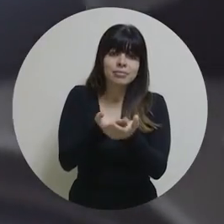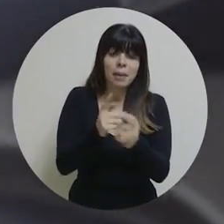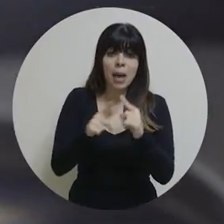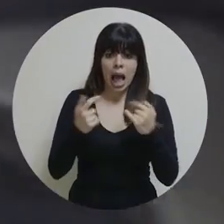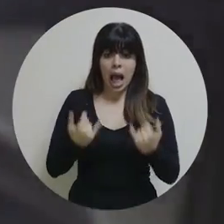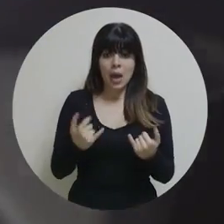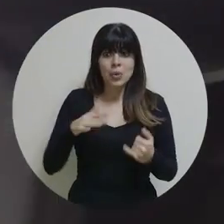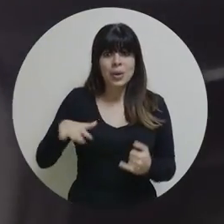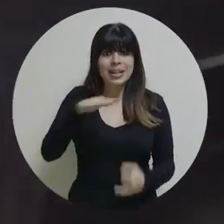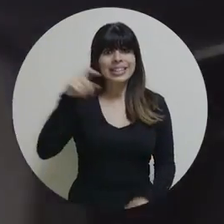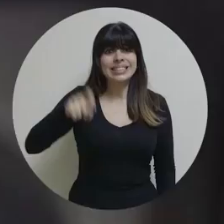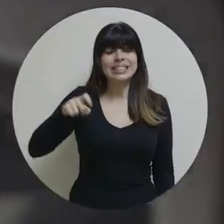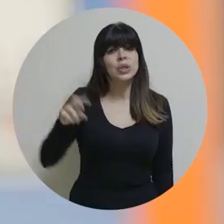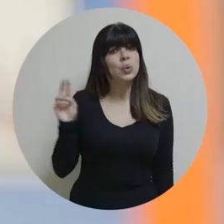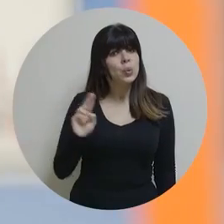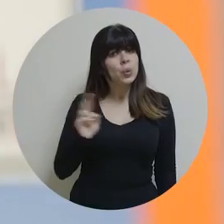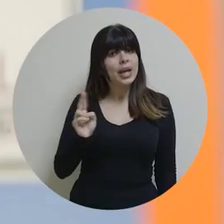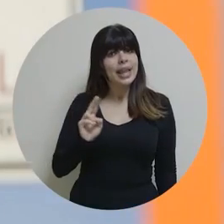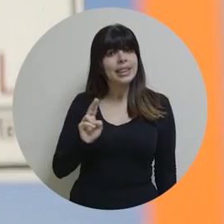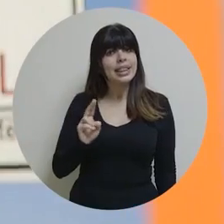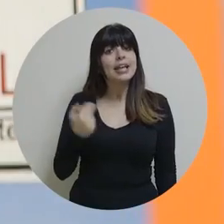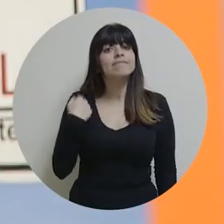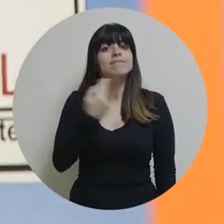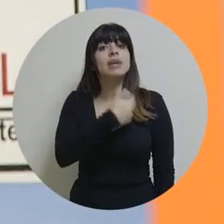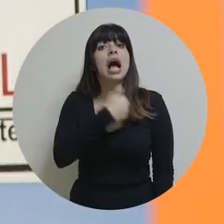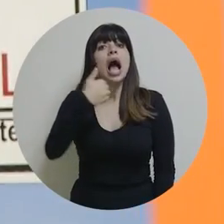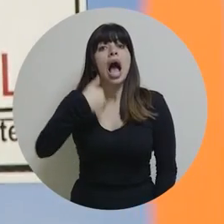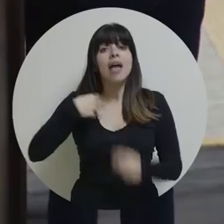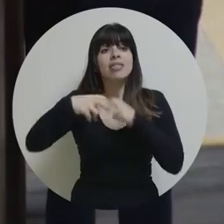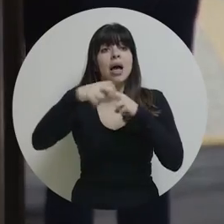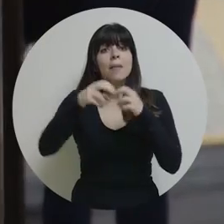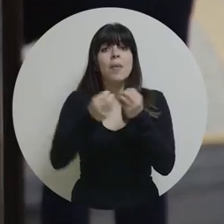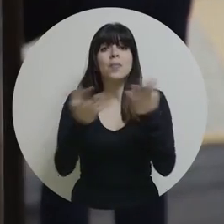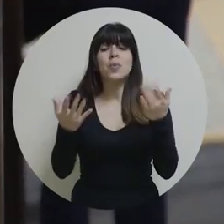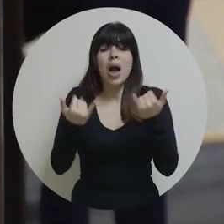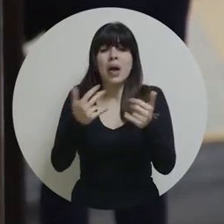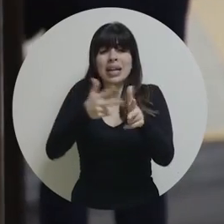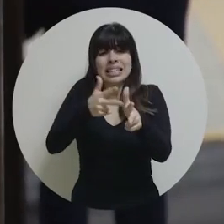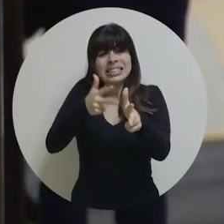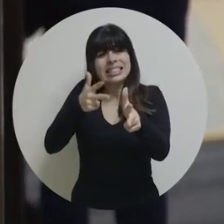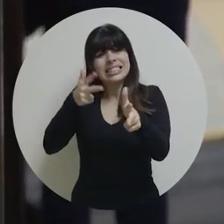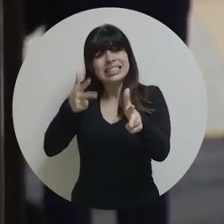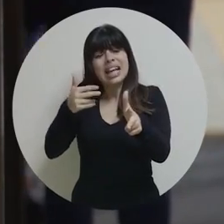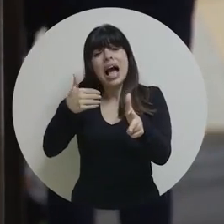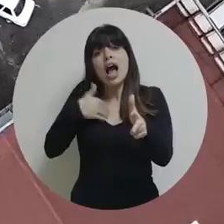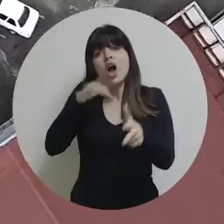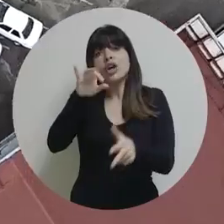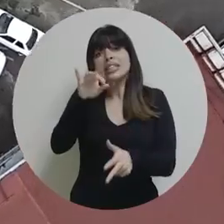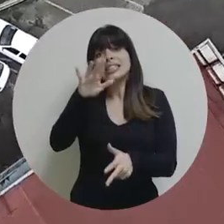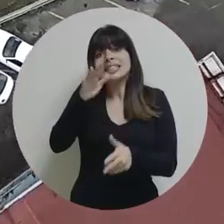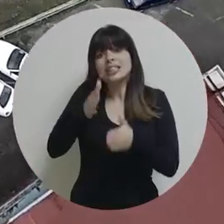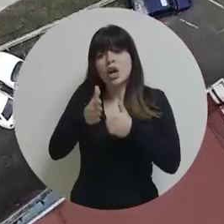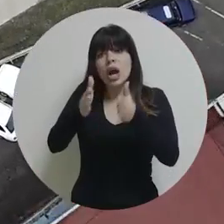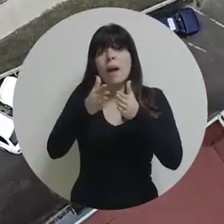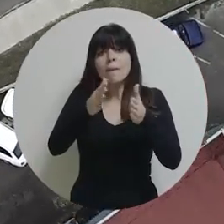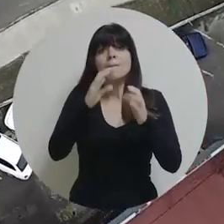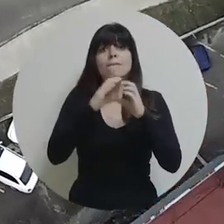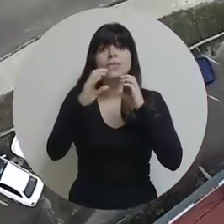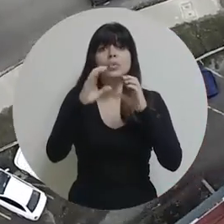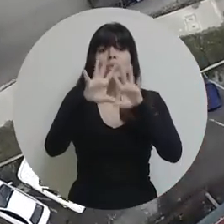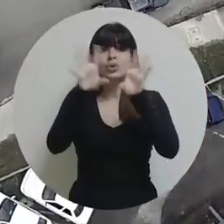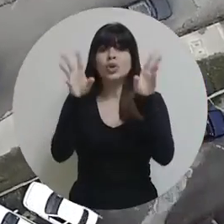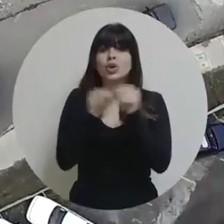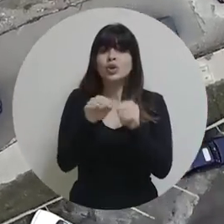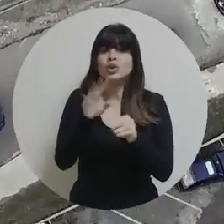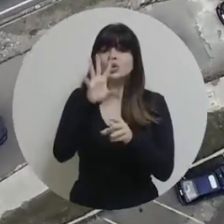Actualmente, esta necesidad es urgente. Tenemos un transporte público congestionado. Existen 85 rutas de buses